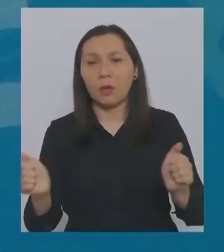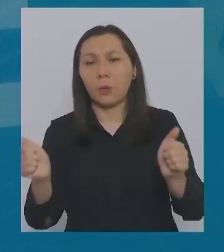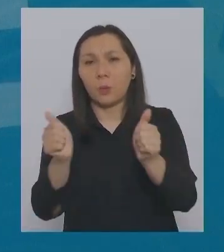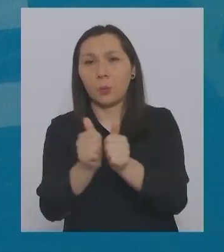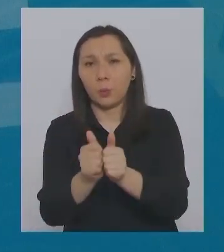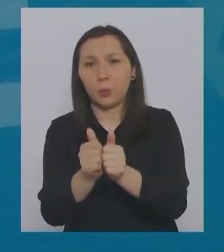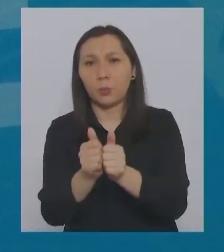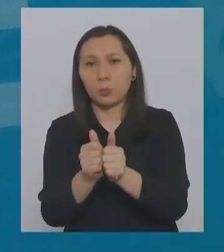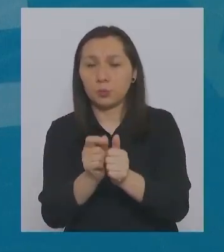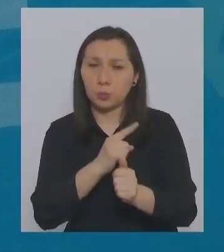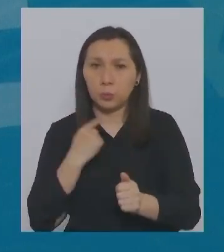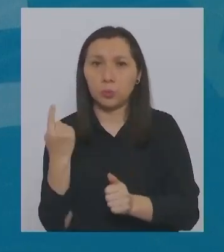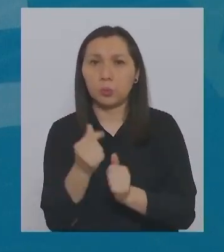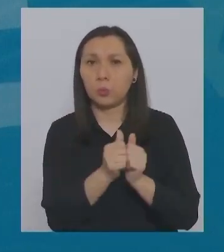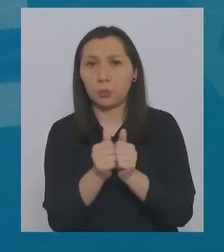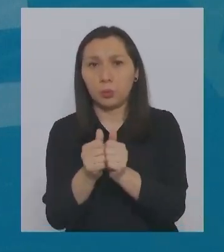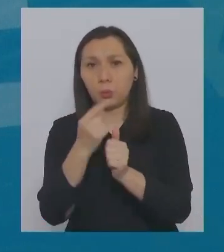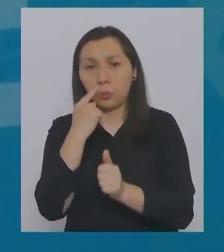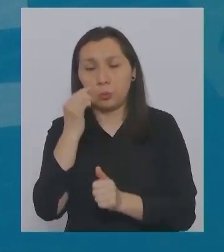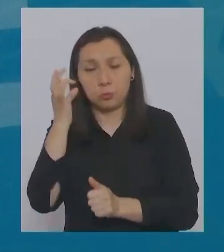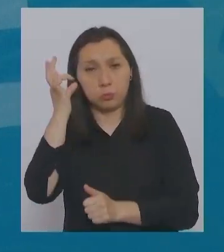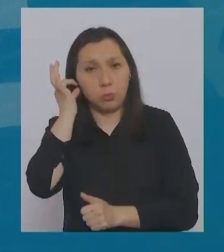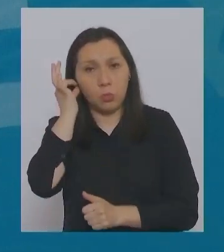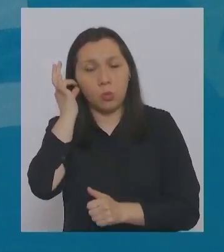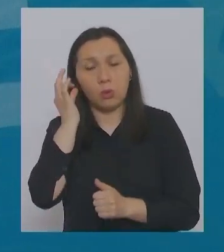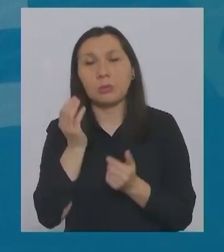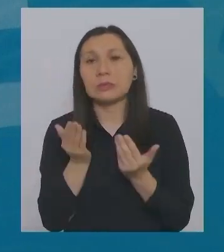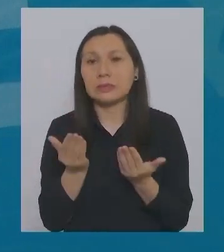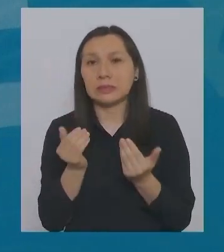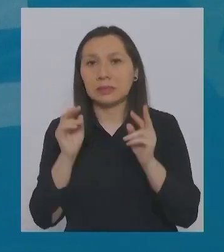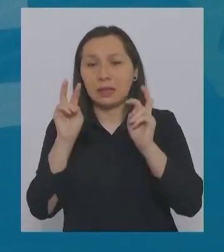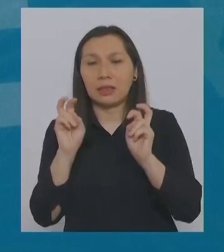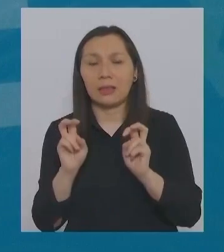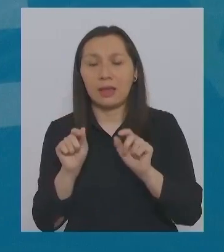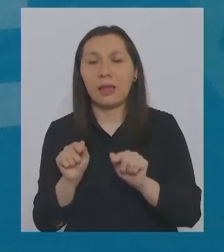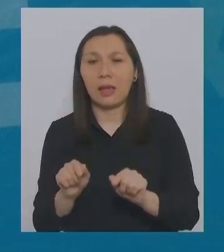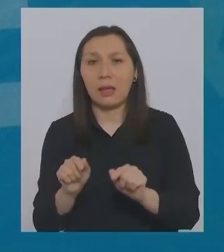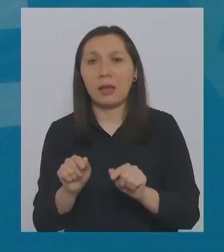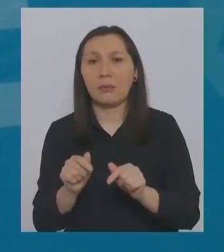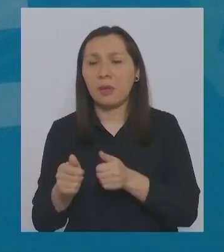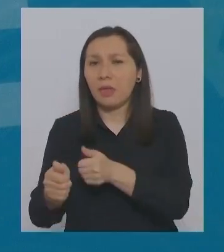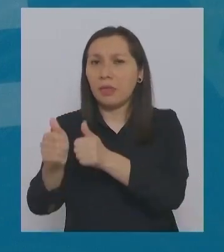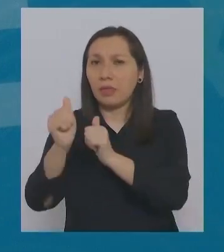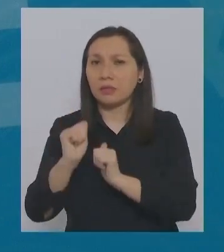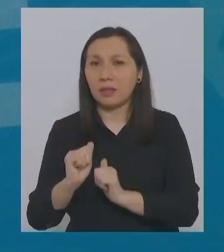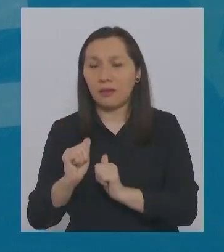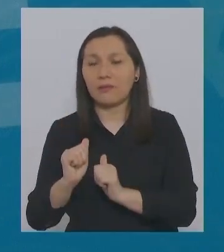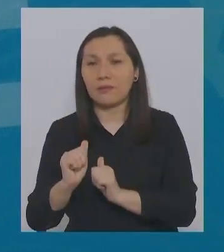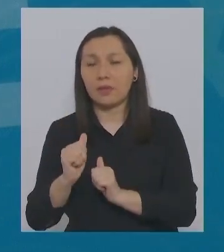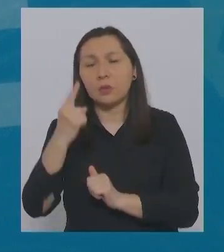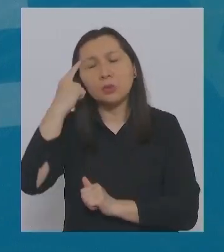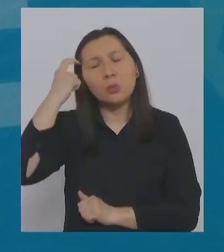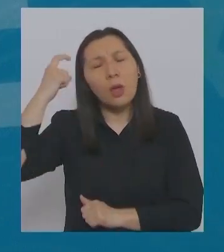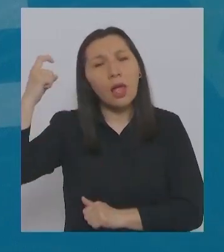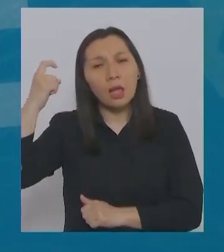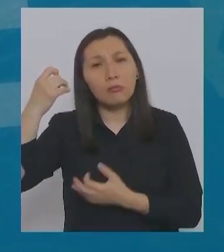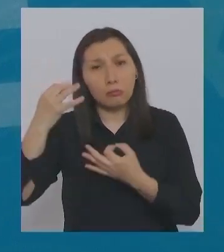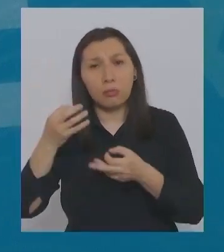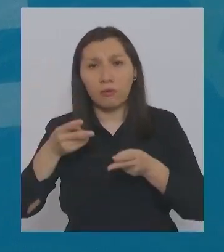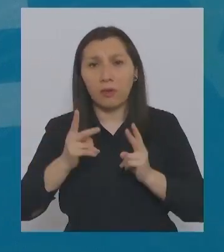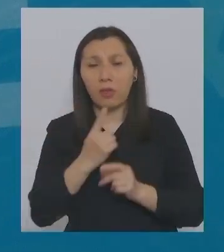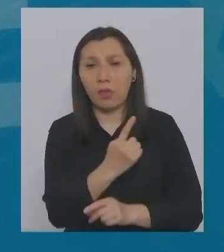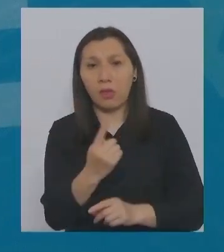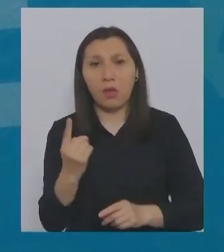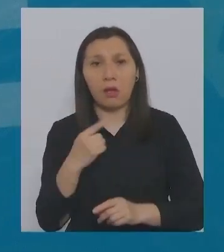y juntas por las necesidades, desafíos y sueños legítimos